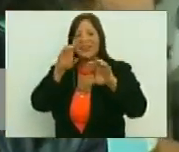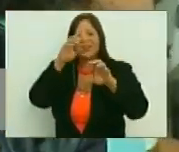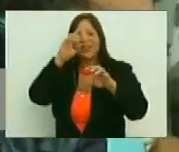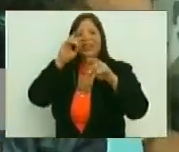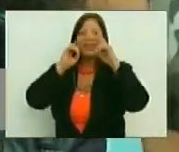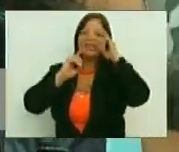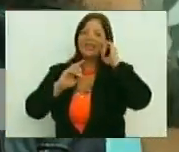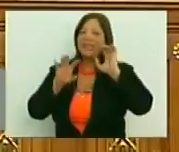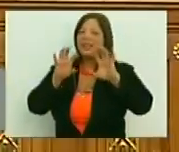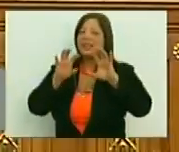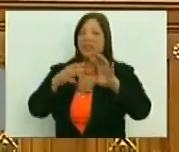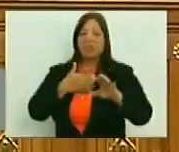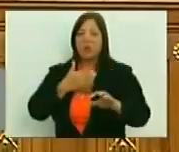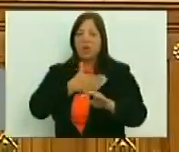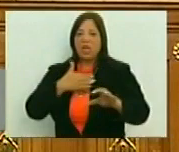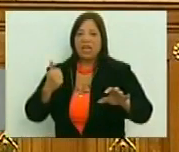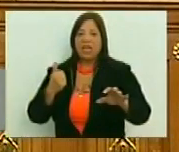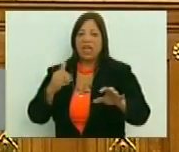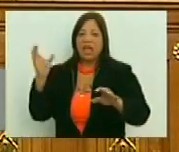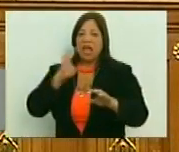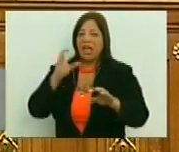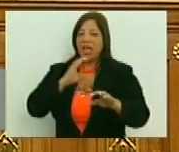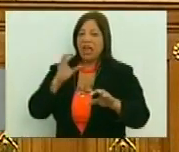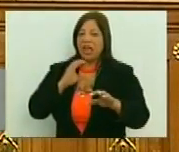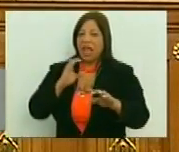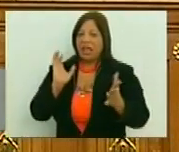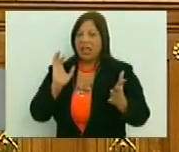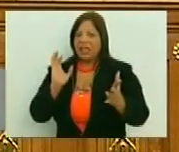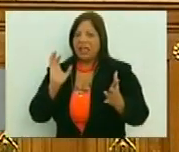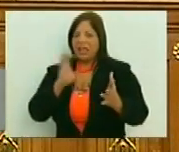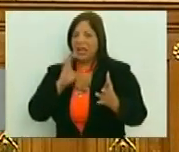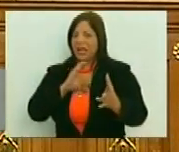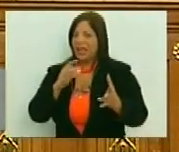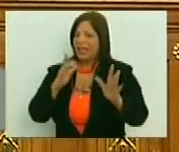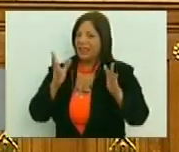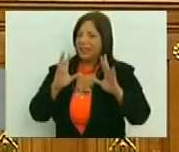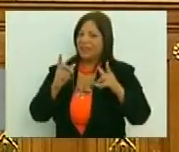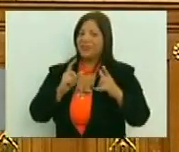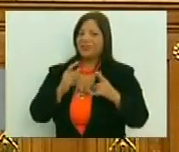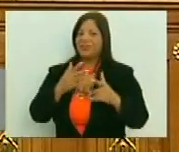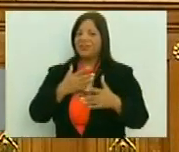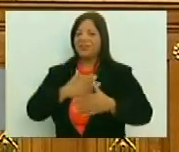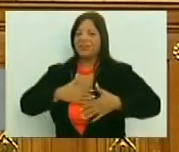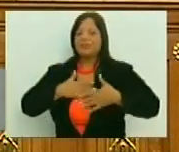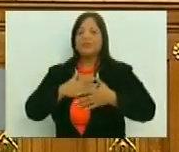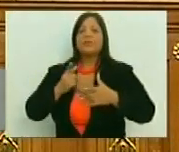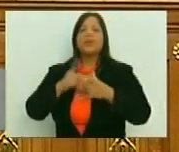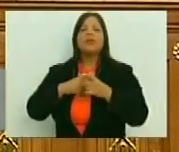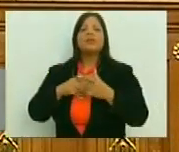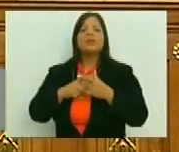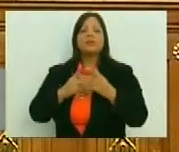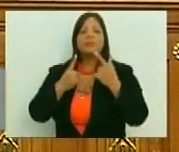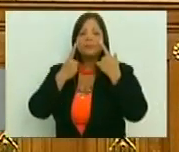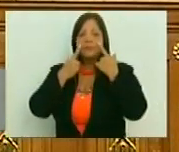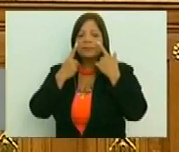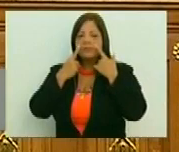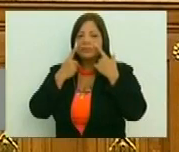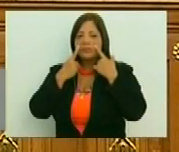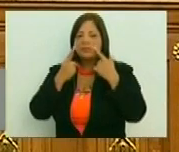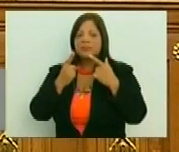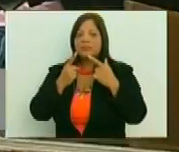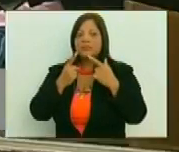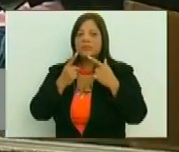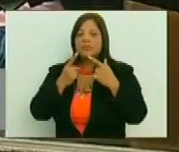Sí, no nos querían, los caracaños, gozaban para allá cuando yo, ¿sí? Claro, entonces fíjate, ven, entonces,